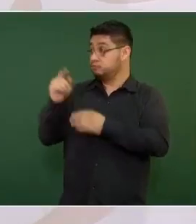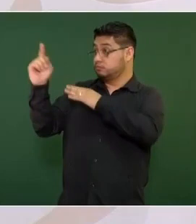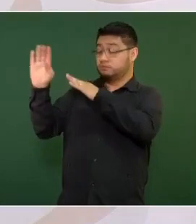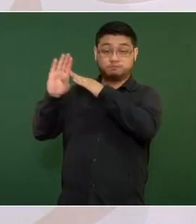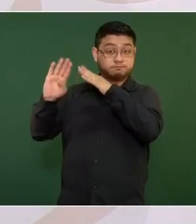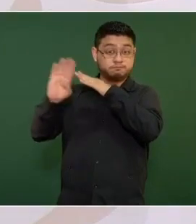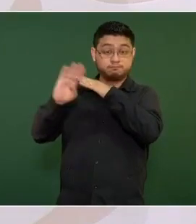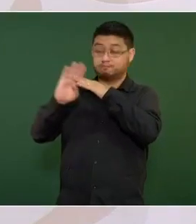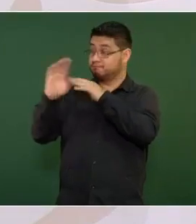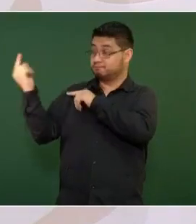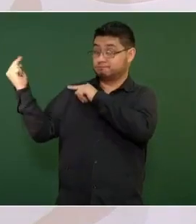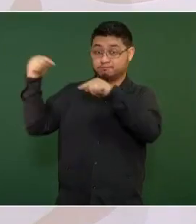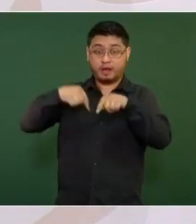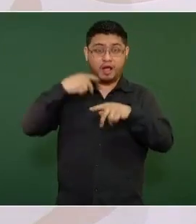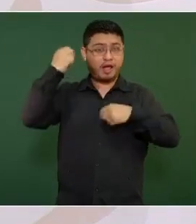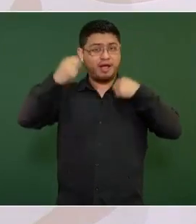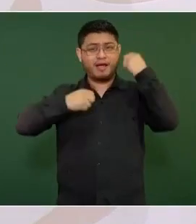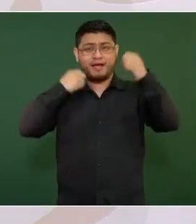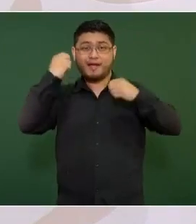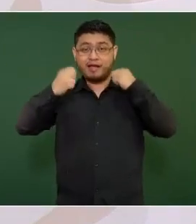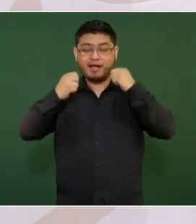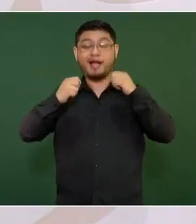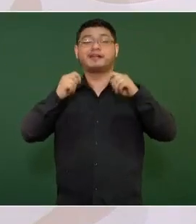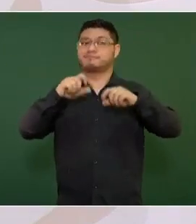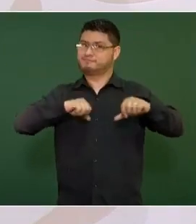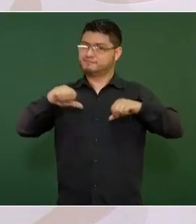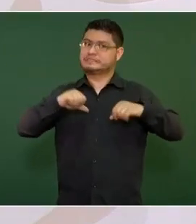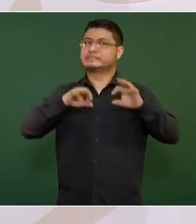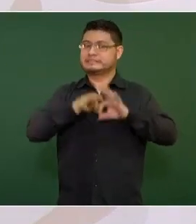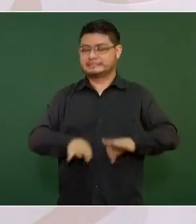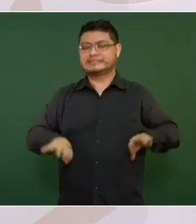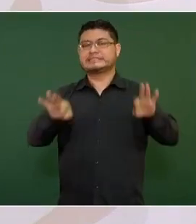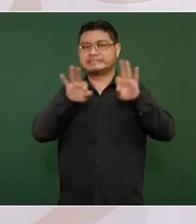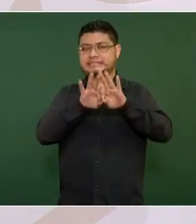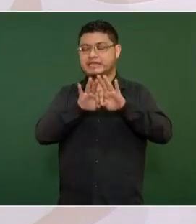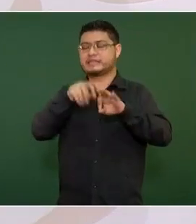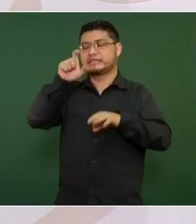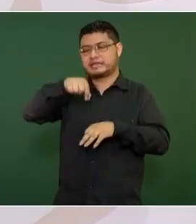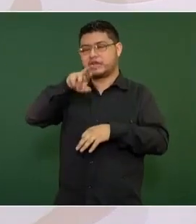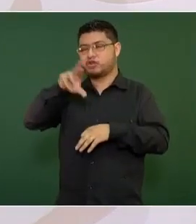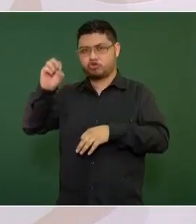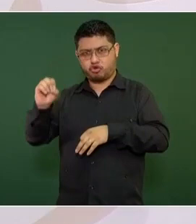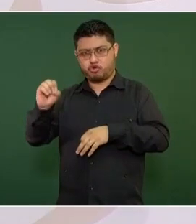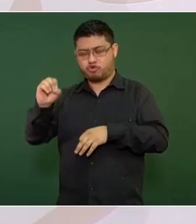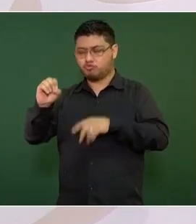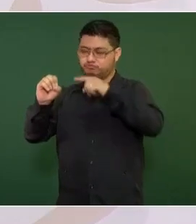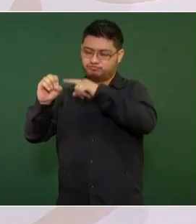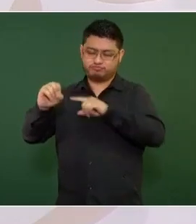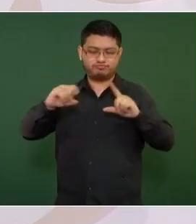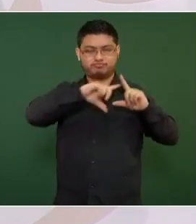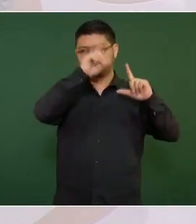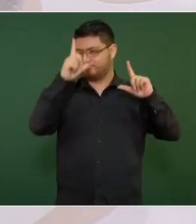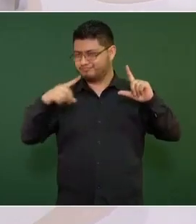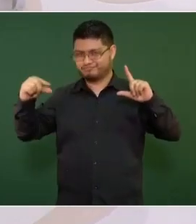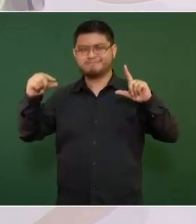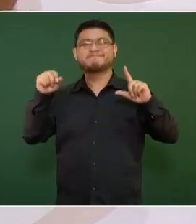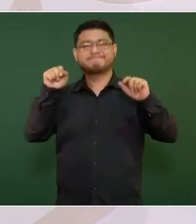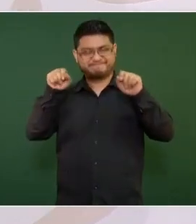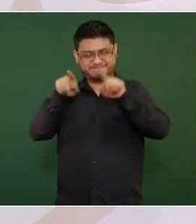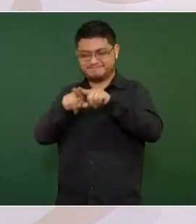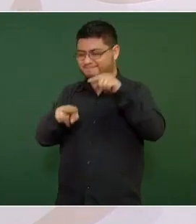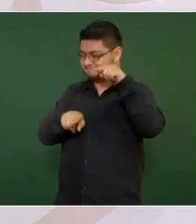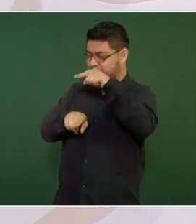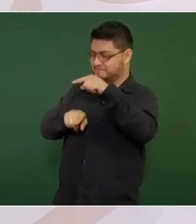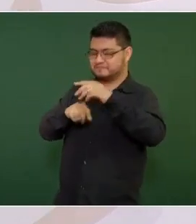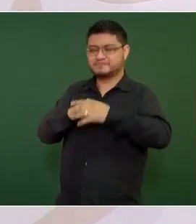muy importante para Quintana Roo y para todo México. Y siguen siendo playas